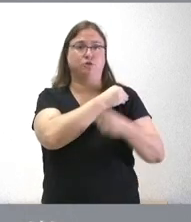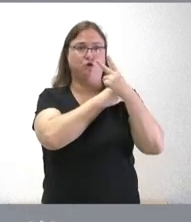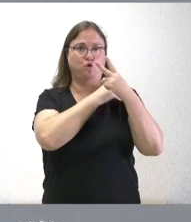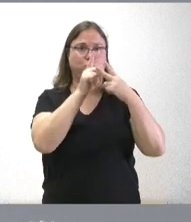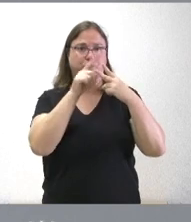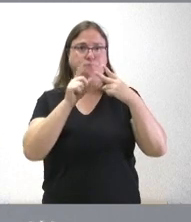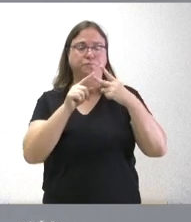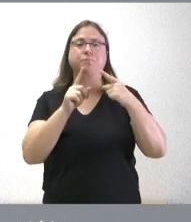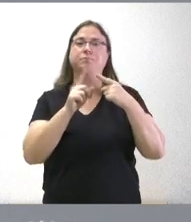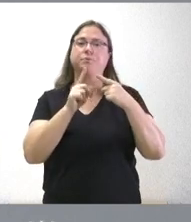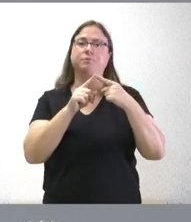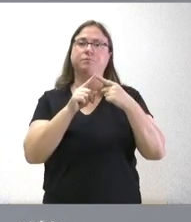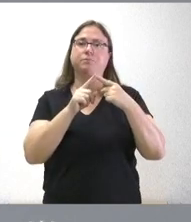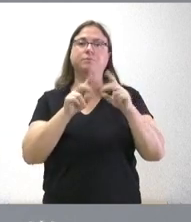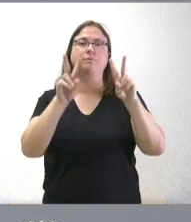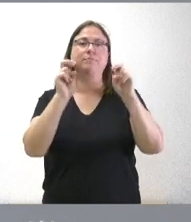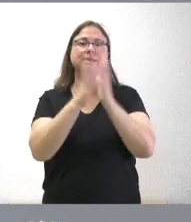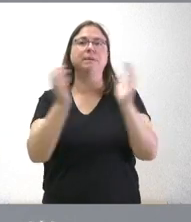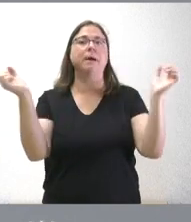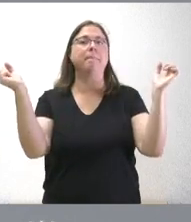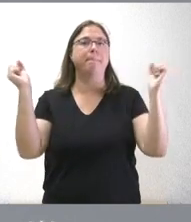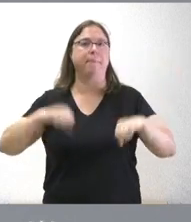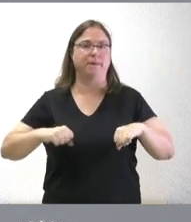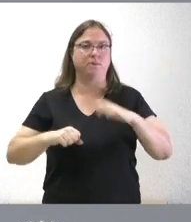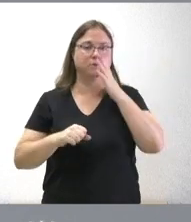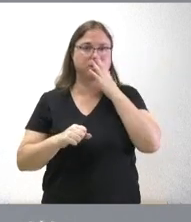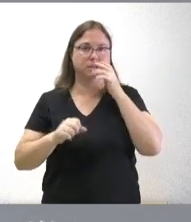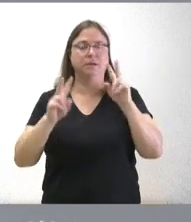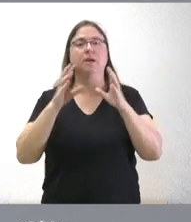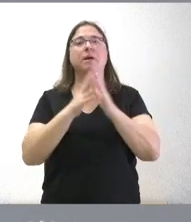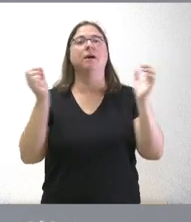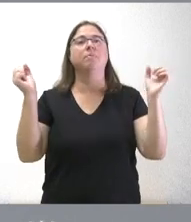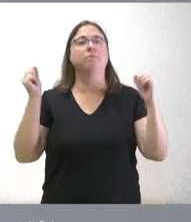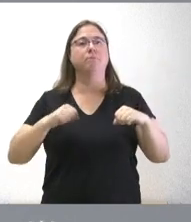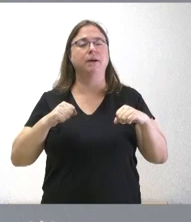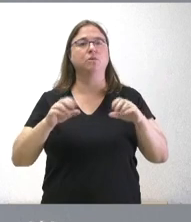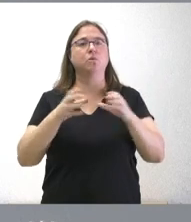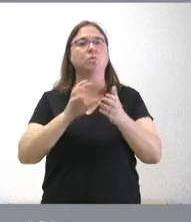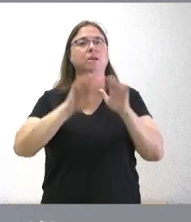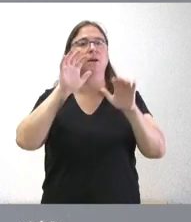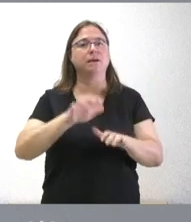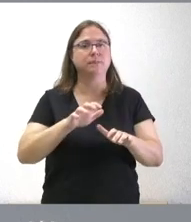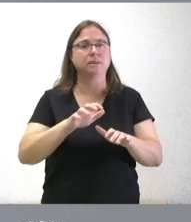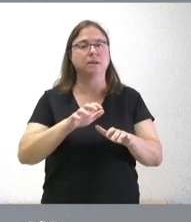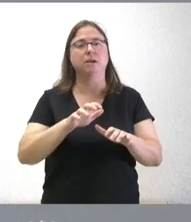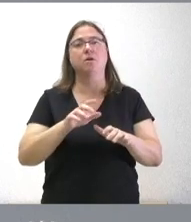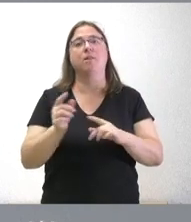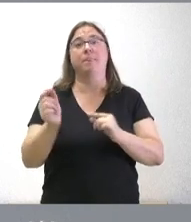cuestiones en primer lugar el tema de los pactos que el presidente de la Junta de Castilla y León planteó en el debate del Estado